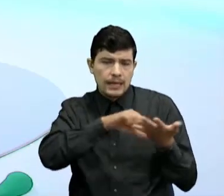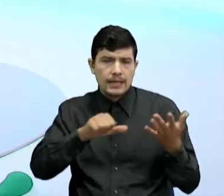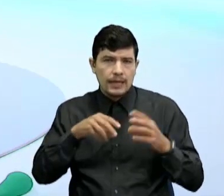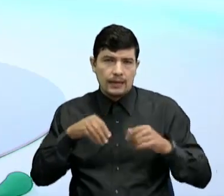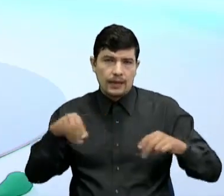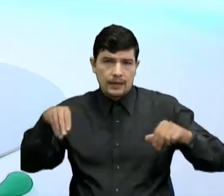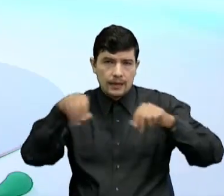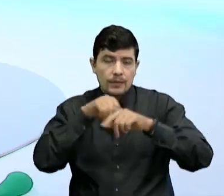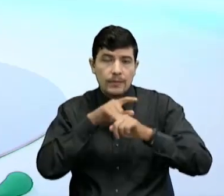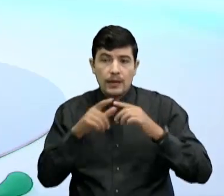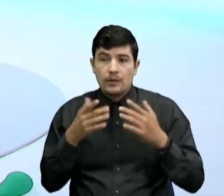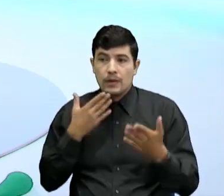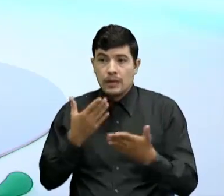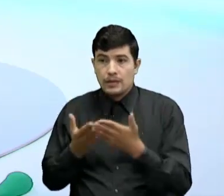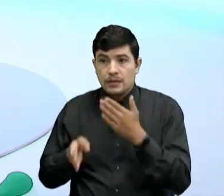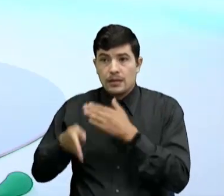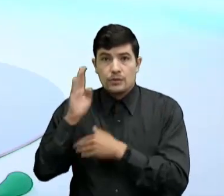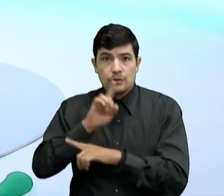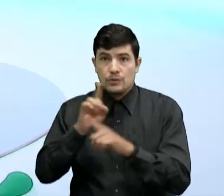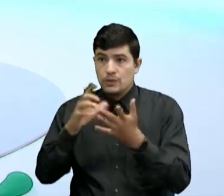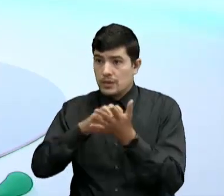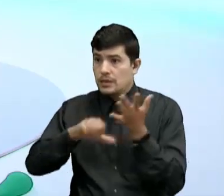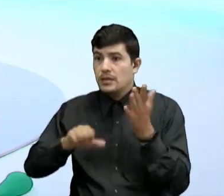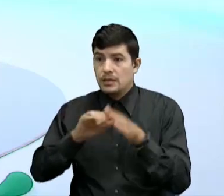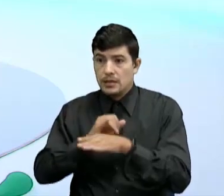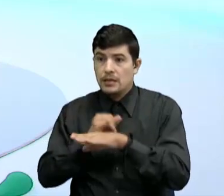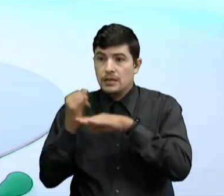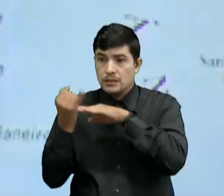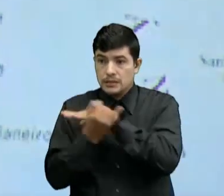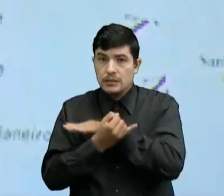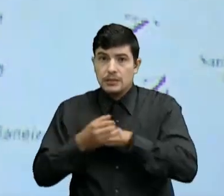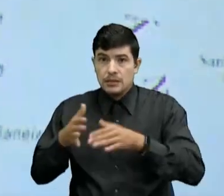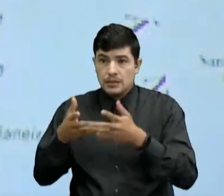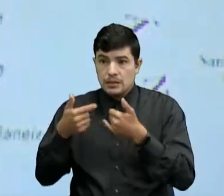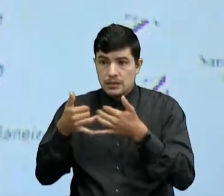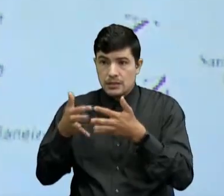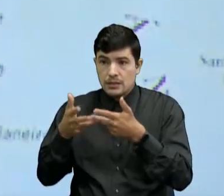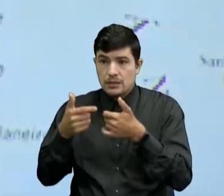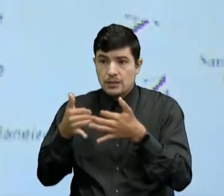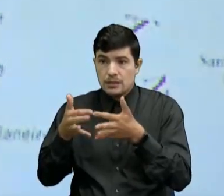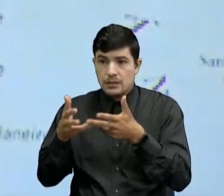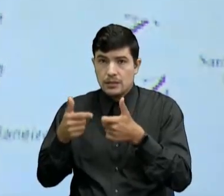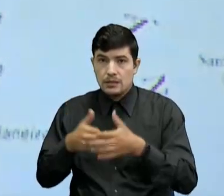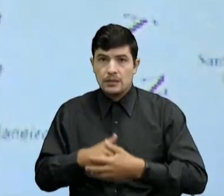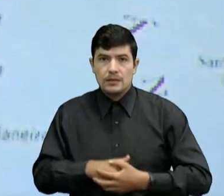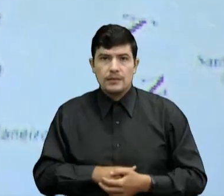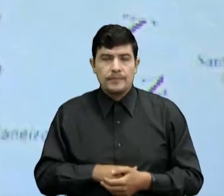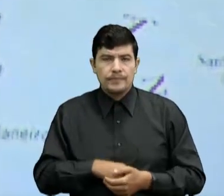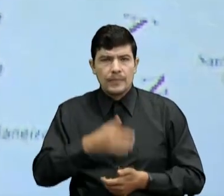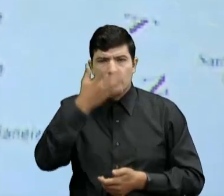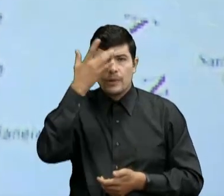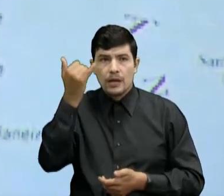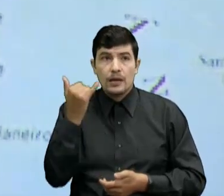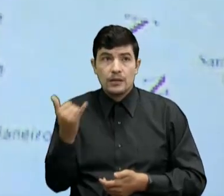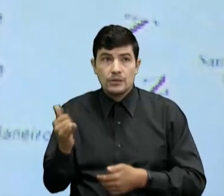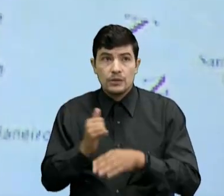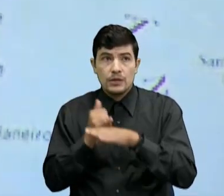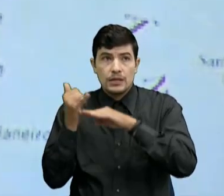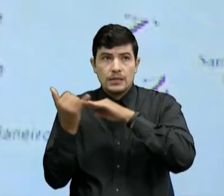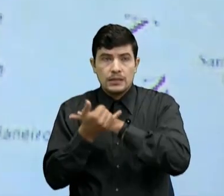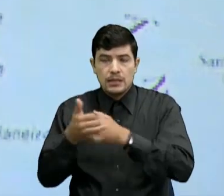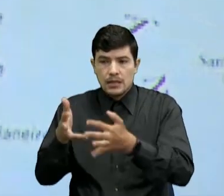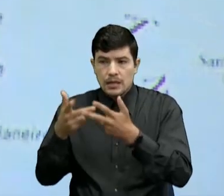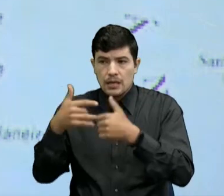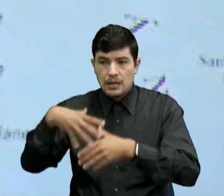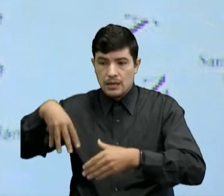Menos mal No nos quitaron Las islas de San Andrés Que quedan más cerca De la frontera De Nicaragua Que de Colombia ¿Por qué? Porque San Andrés Hace